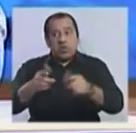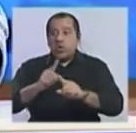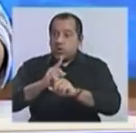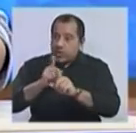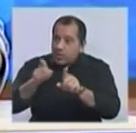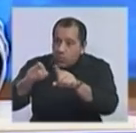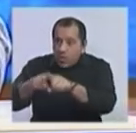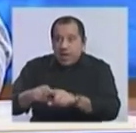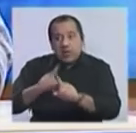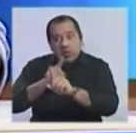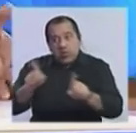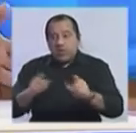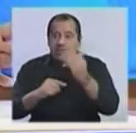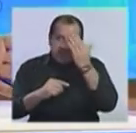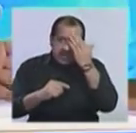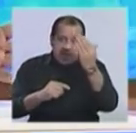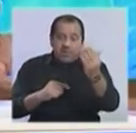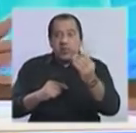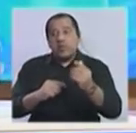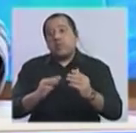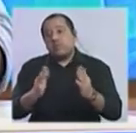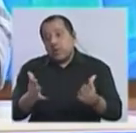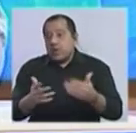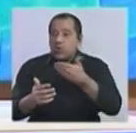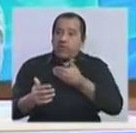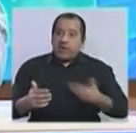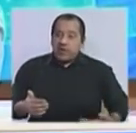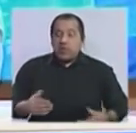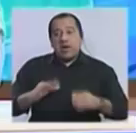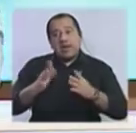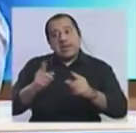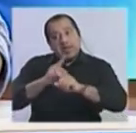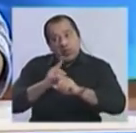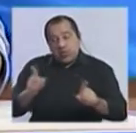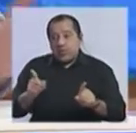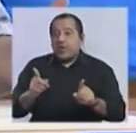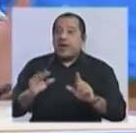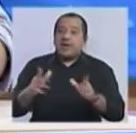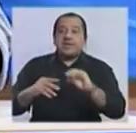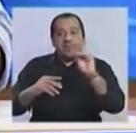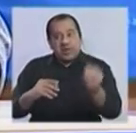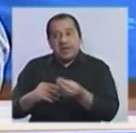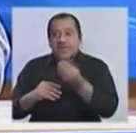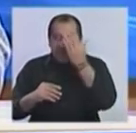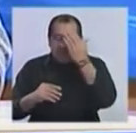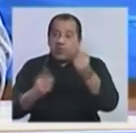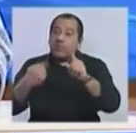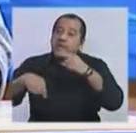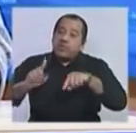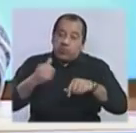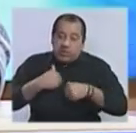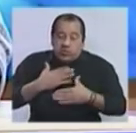procesos los lidere el Frente Amplio desde el gobierno a que sea oposición, pero nuestra labor